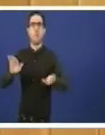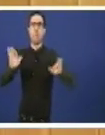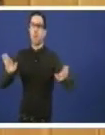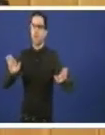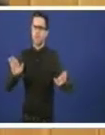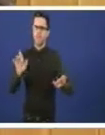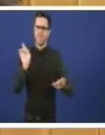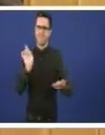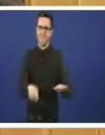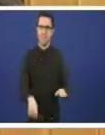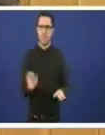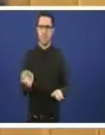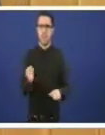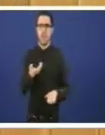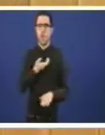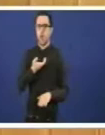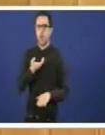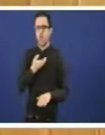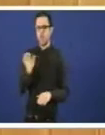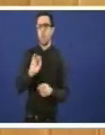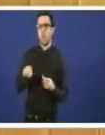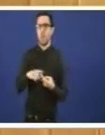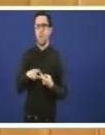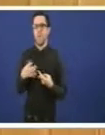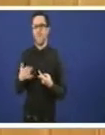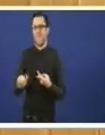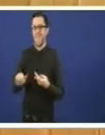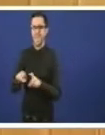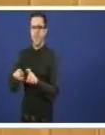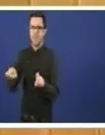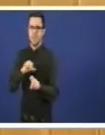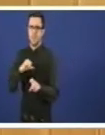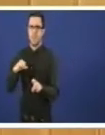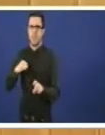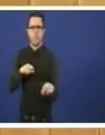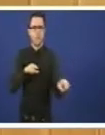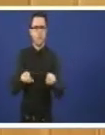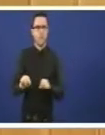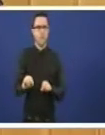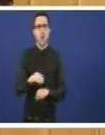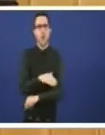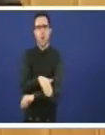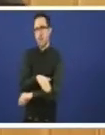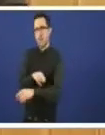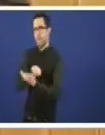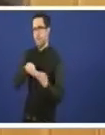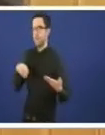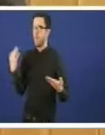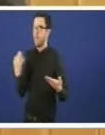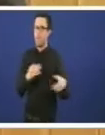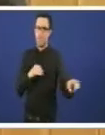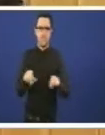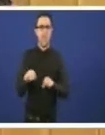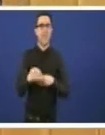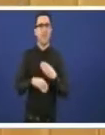lle corresponde nin a un concello nin a unha empresa privada a tomar a decisión senón ao goberno de Galicia que o fará atendendo